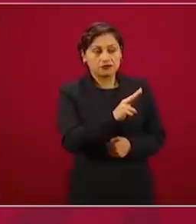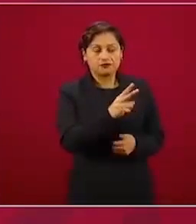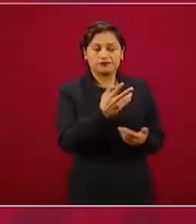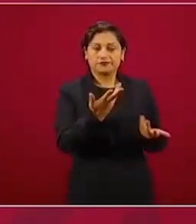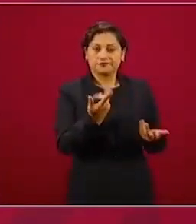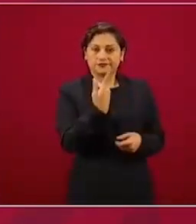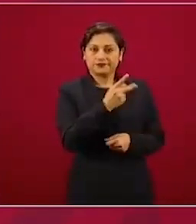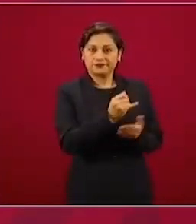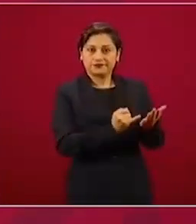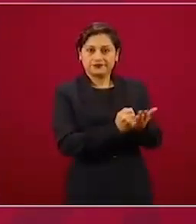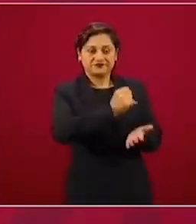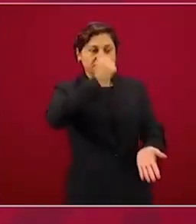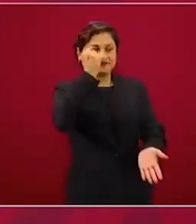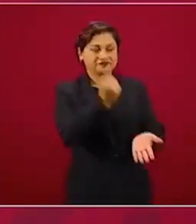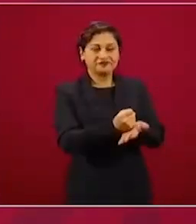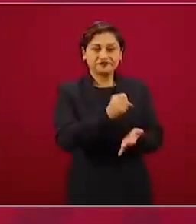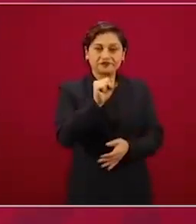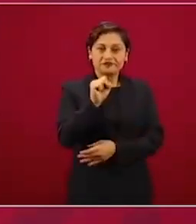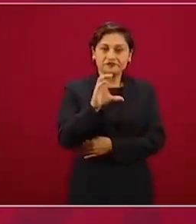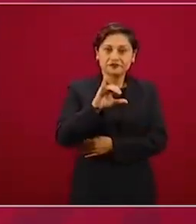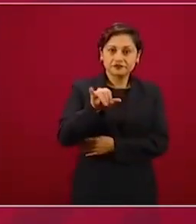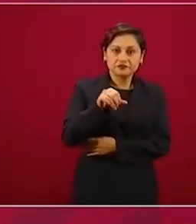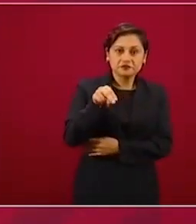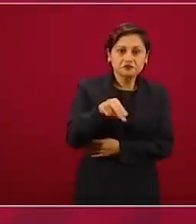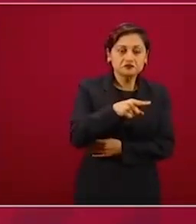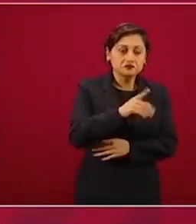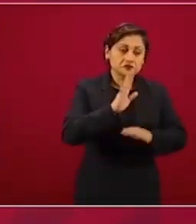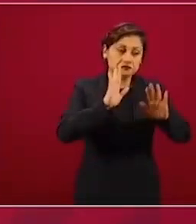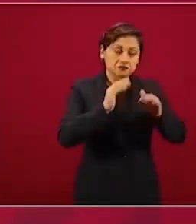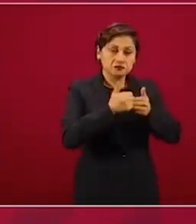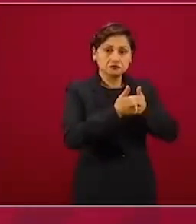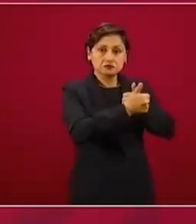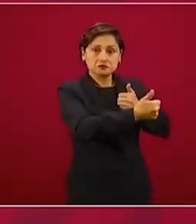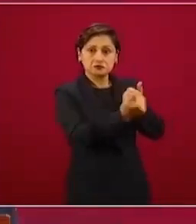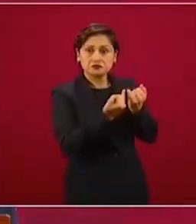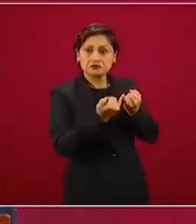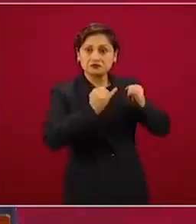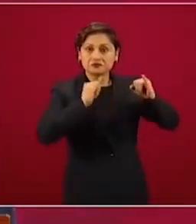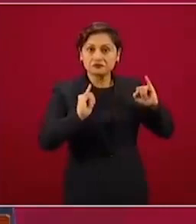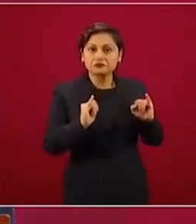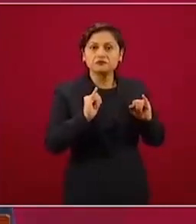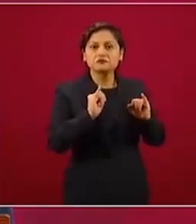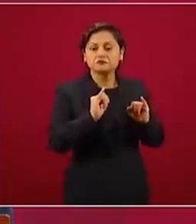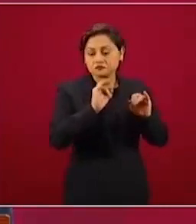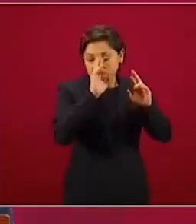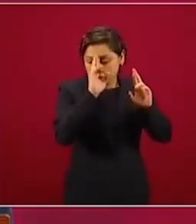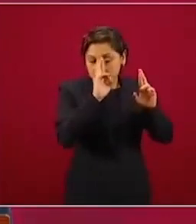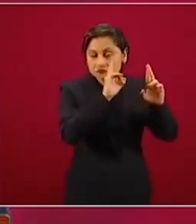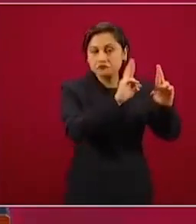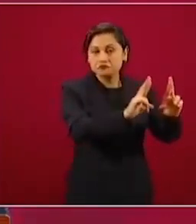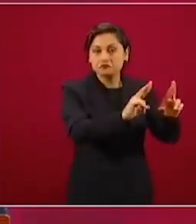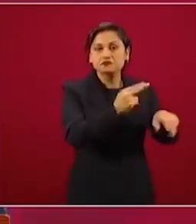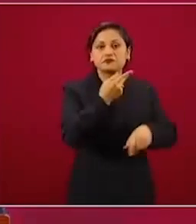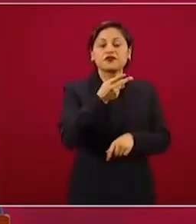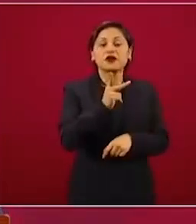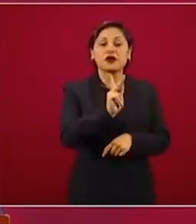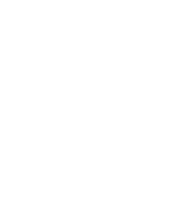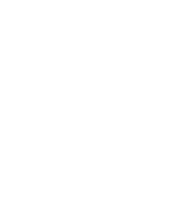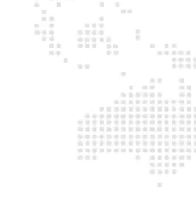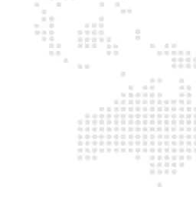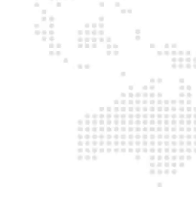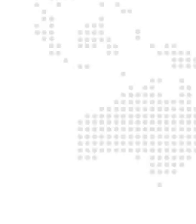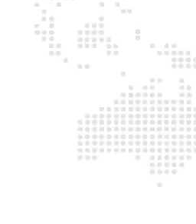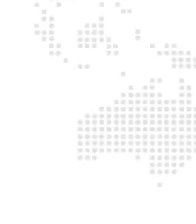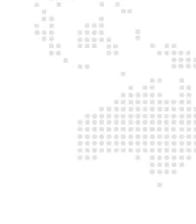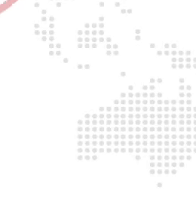Judicial, es un poder autónomo, independiente, pero también voy a ejercer mis facultades.